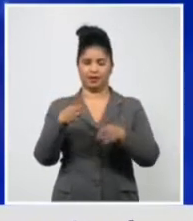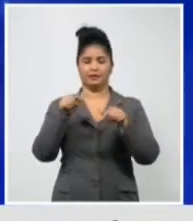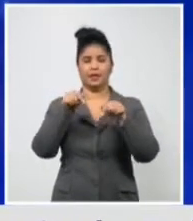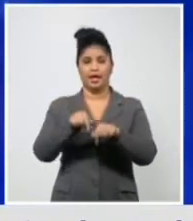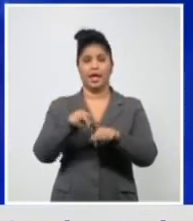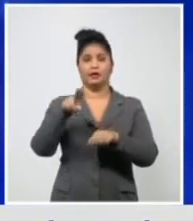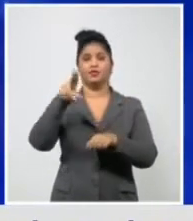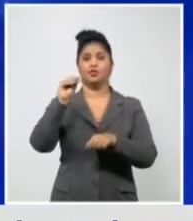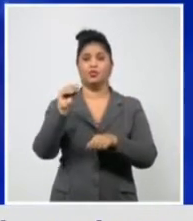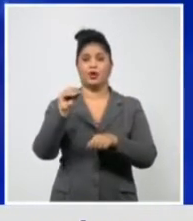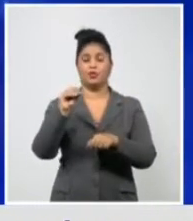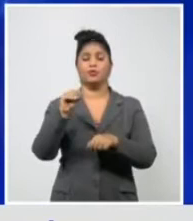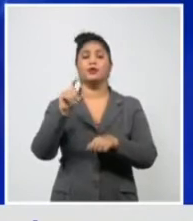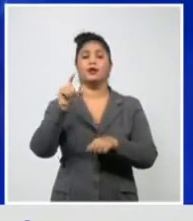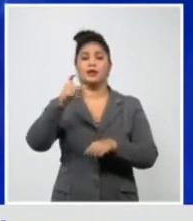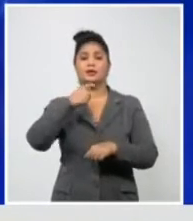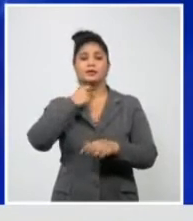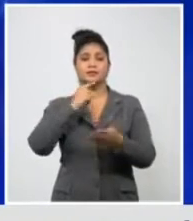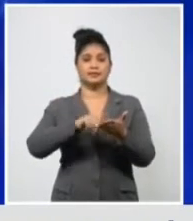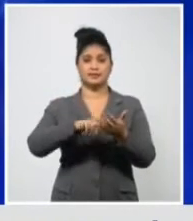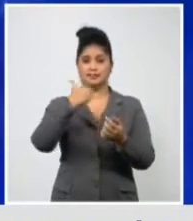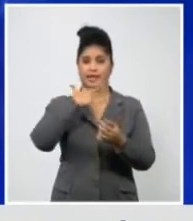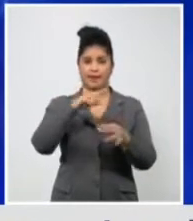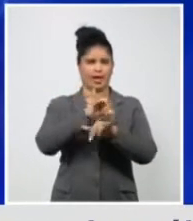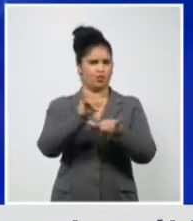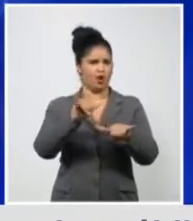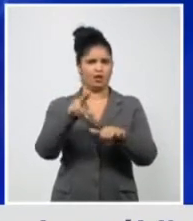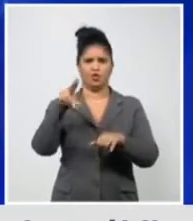doctora, con la efectividad de las vacunas?